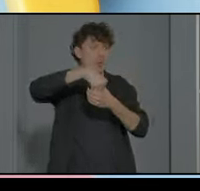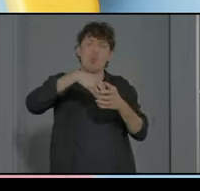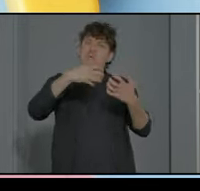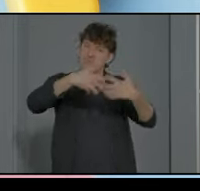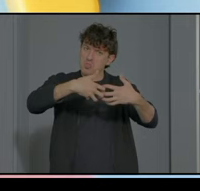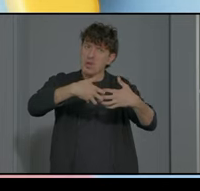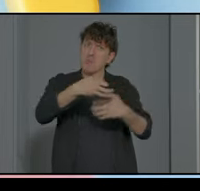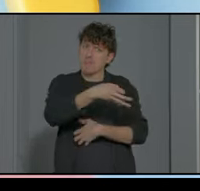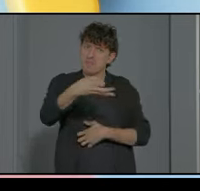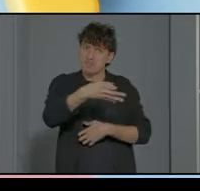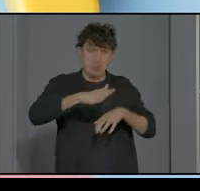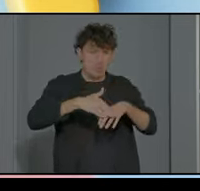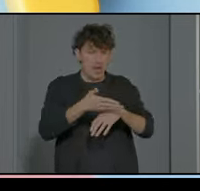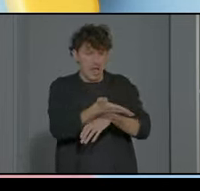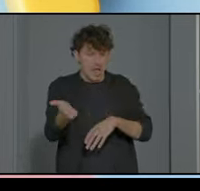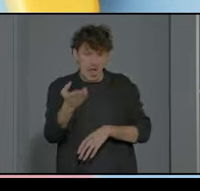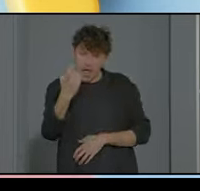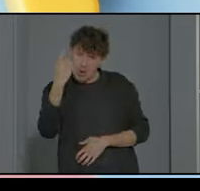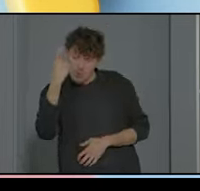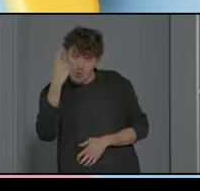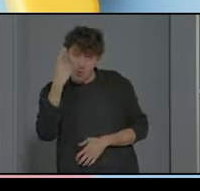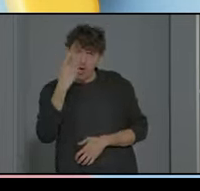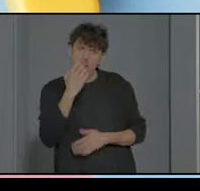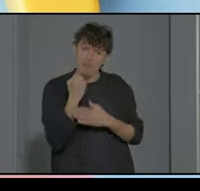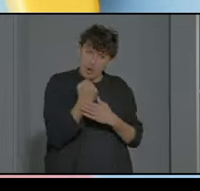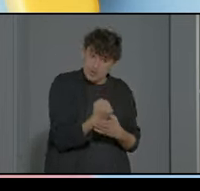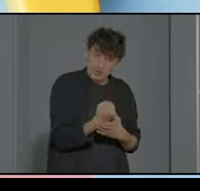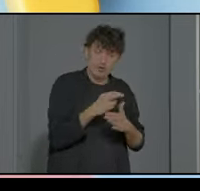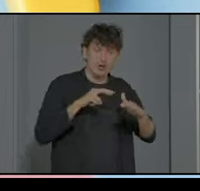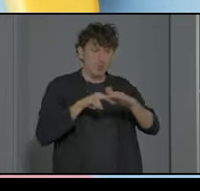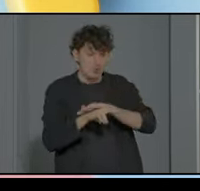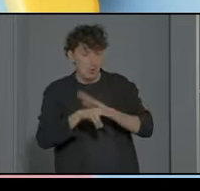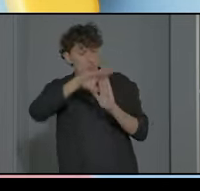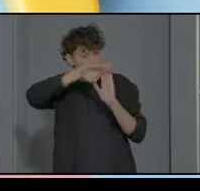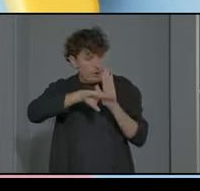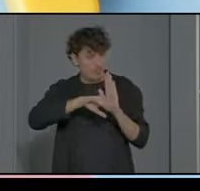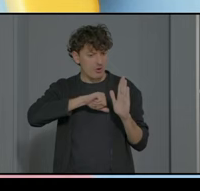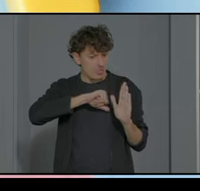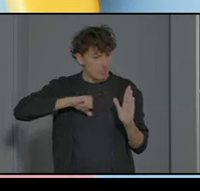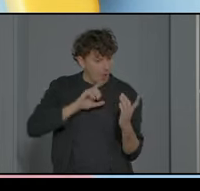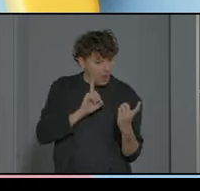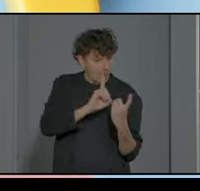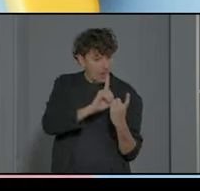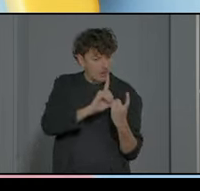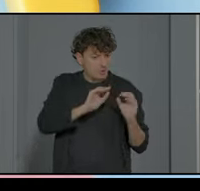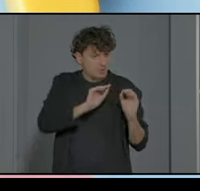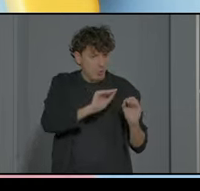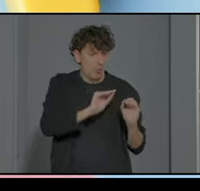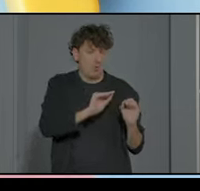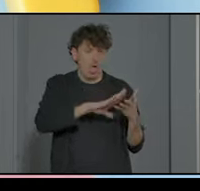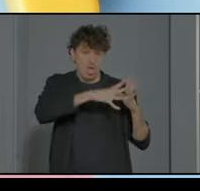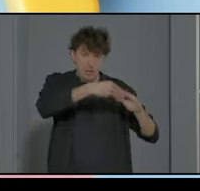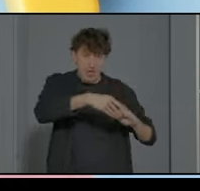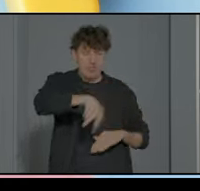funcionales para nuestros alumnos vamos a contar con apoyos y recursos una programación individualizada y por supuesto lo más importante